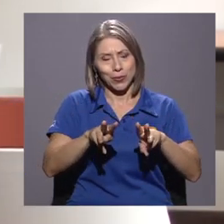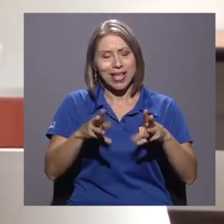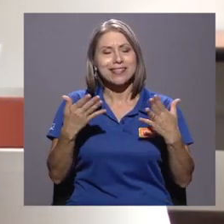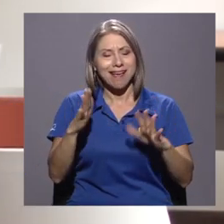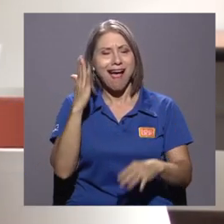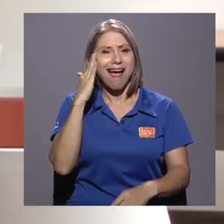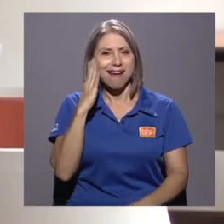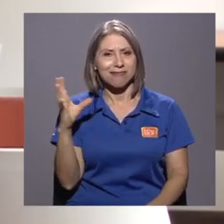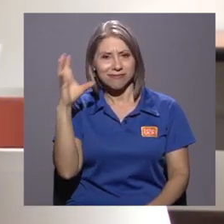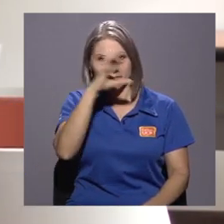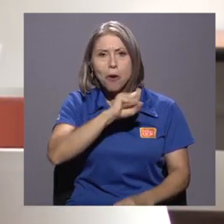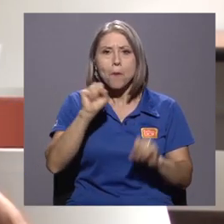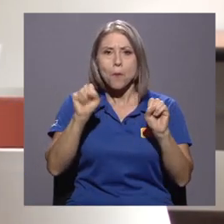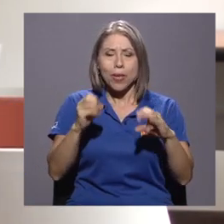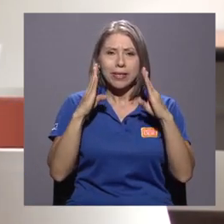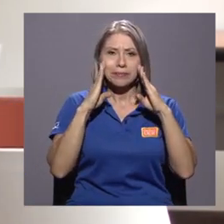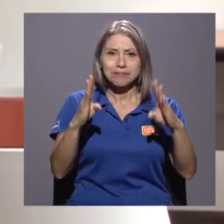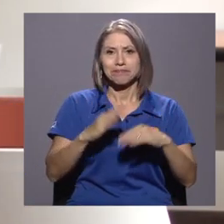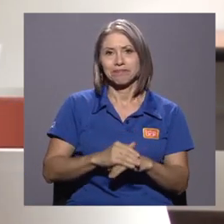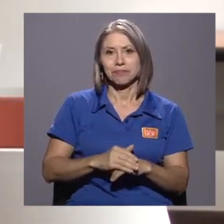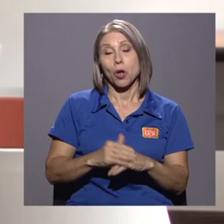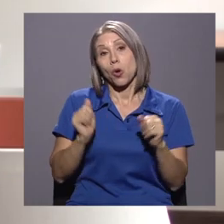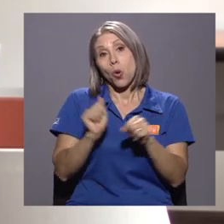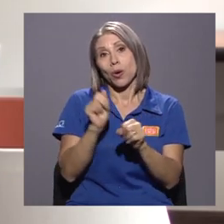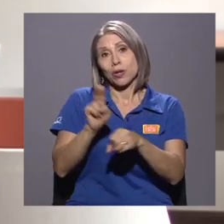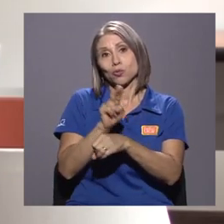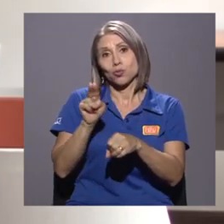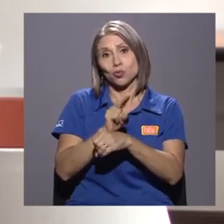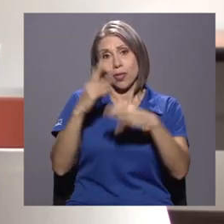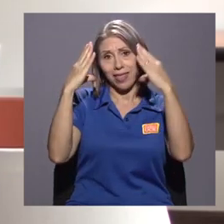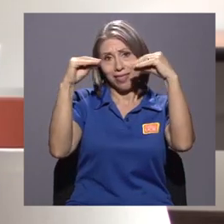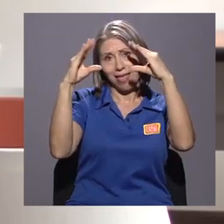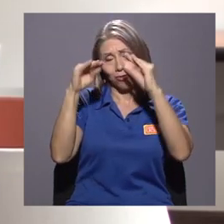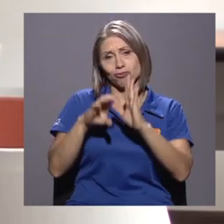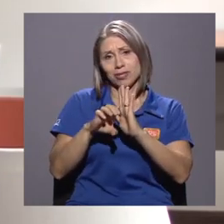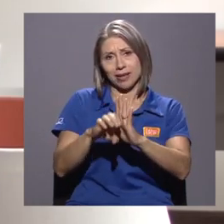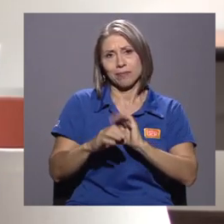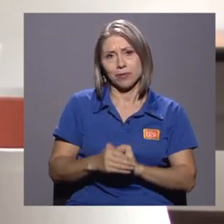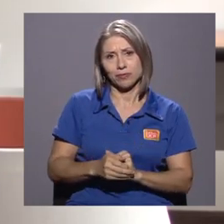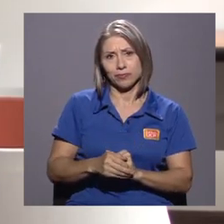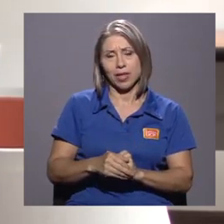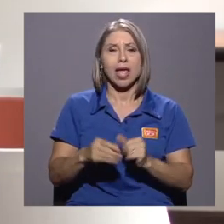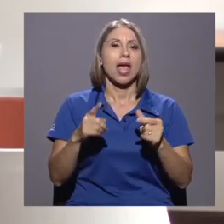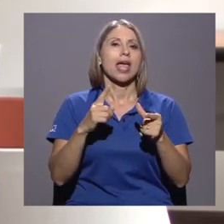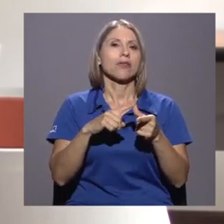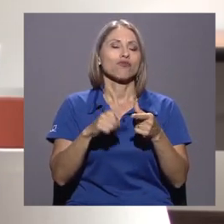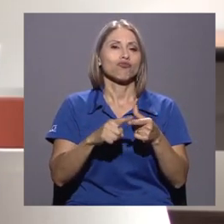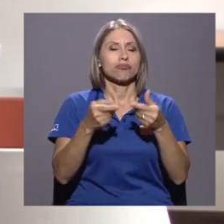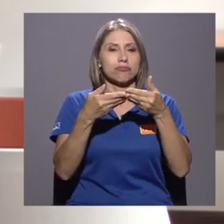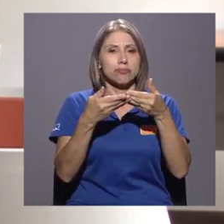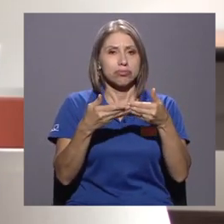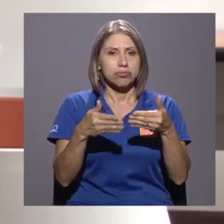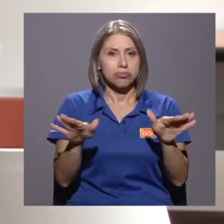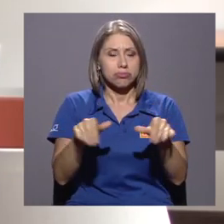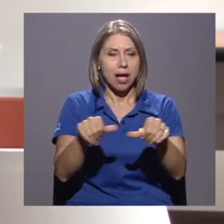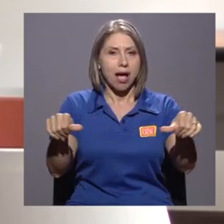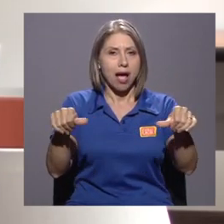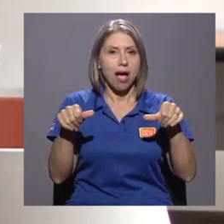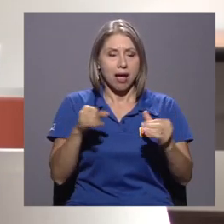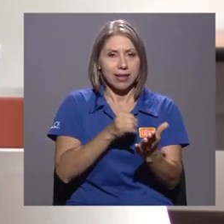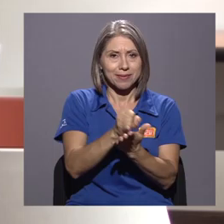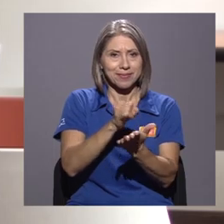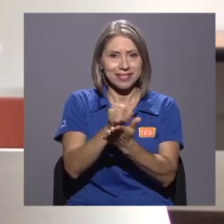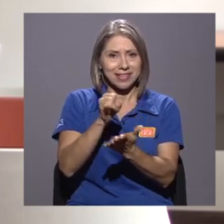descubierto que pueden ser atendidos o, por ejemplo, con el uso de datos. Entonces, abrimos un área de investigación, que